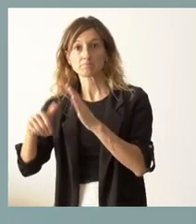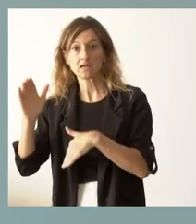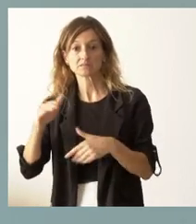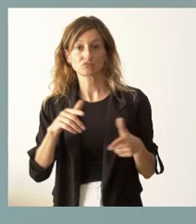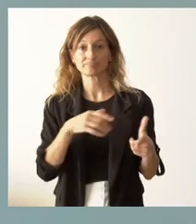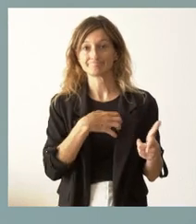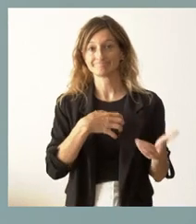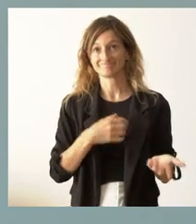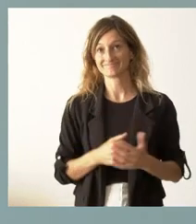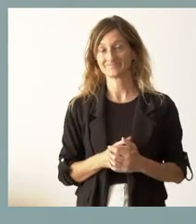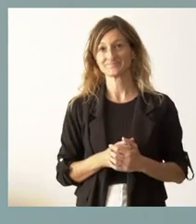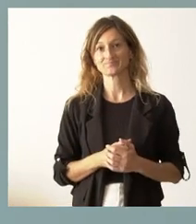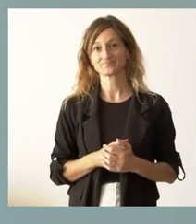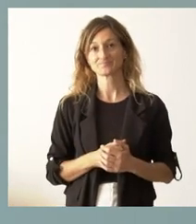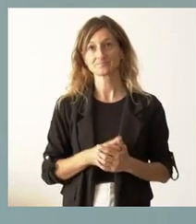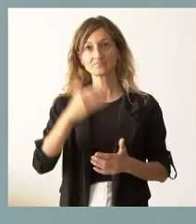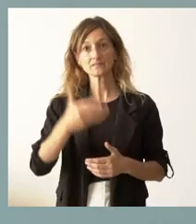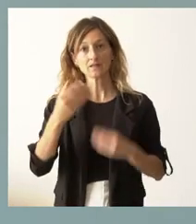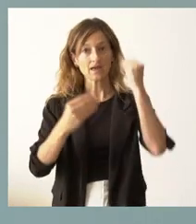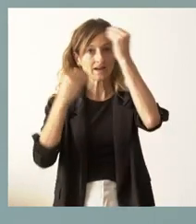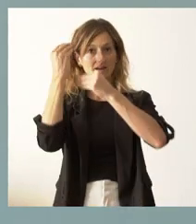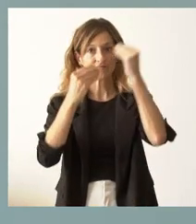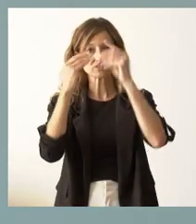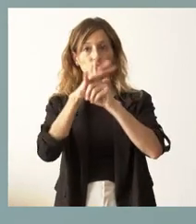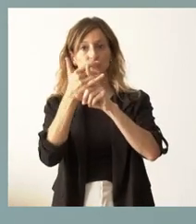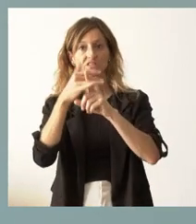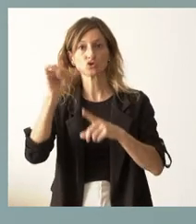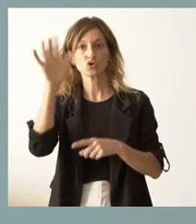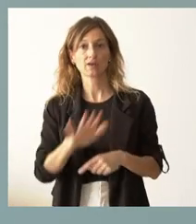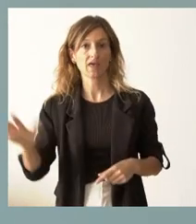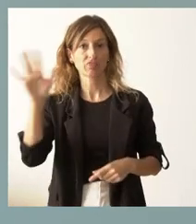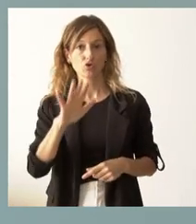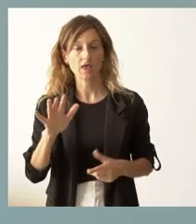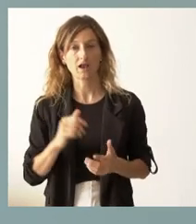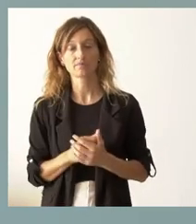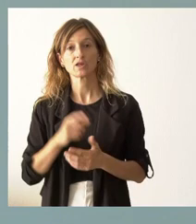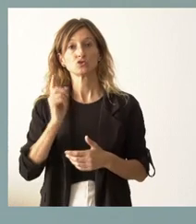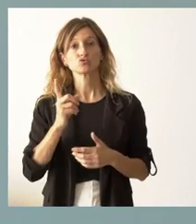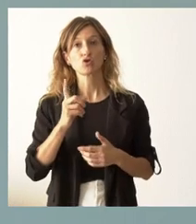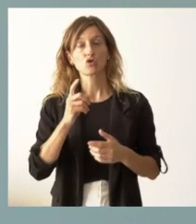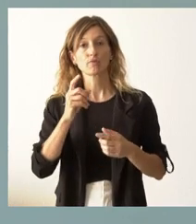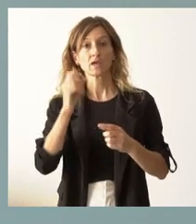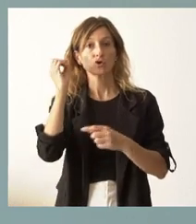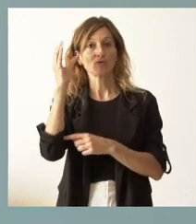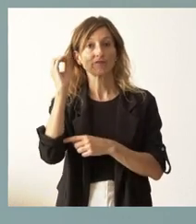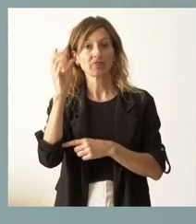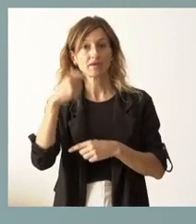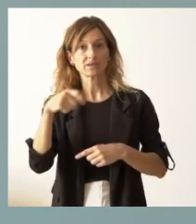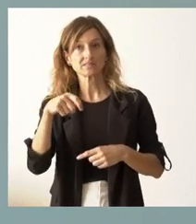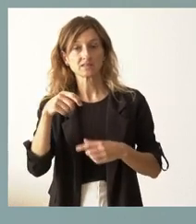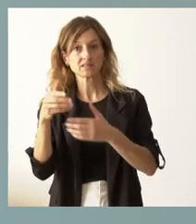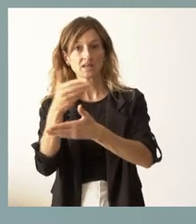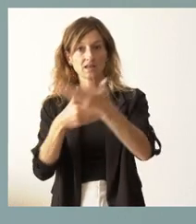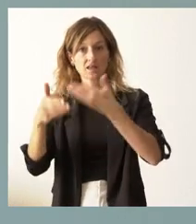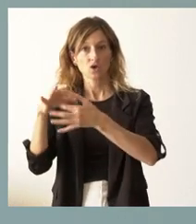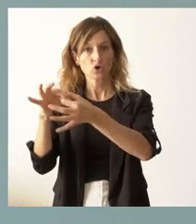por tanto, es muy importante que esta reflexión la tengamos en el contexto nacional, no solamente convocar esa conferencia de presidentes para fortalecer la coordinación,